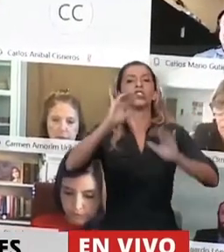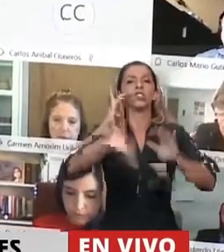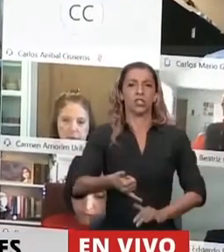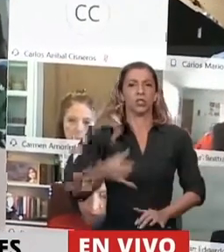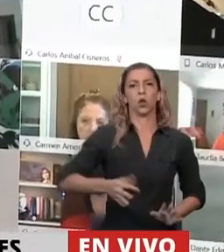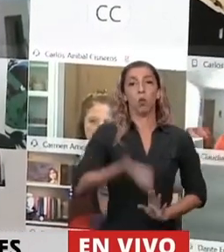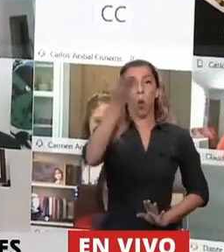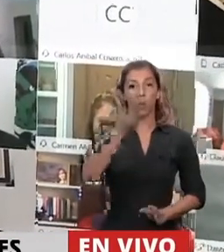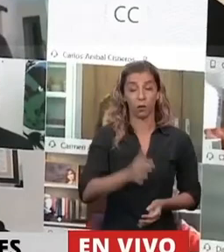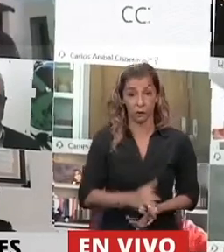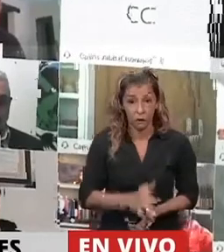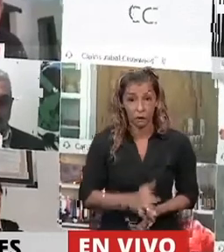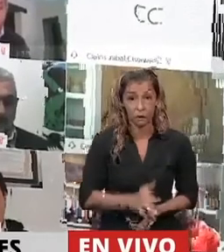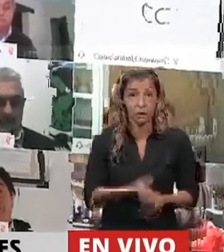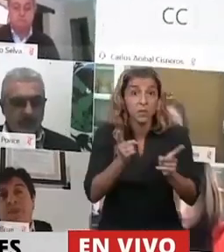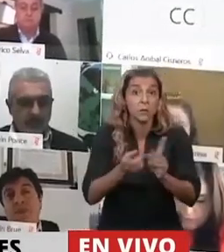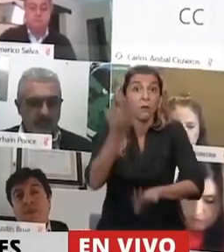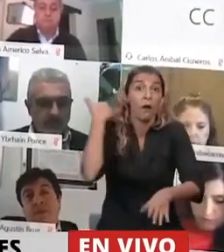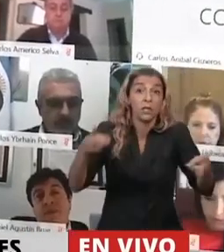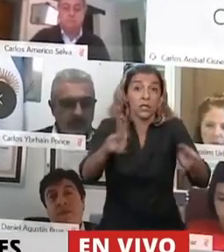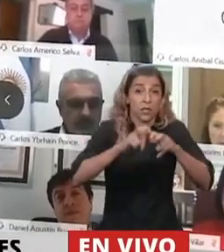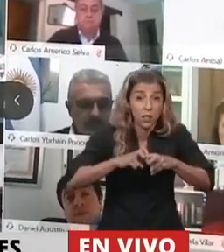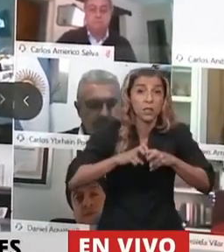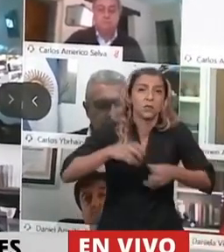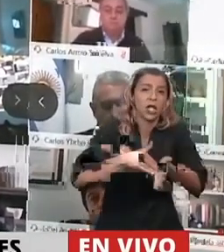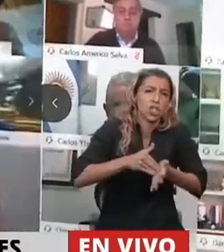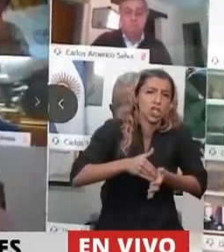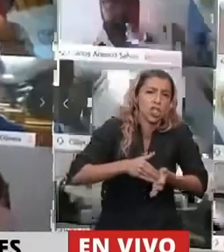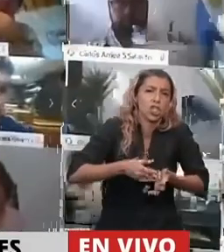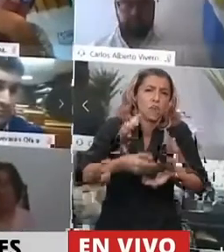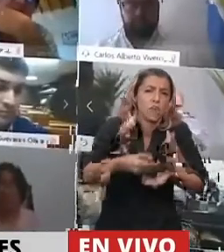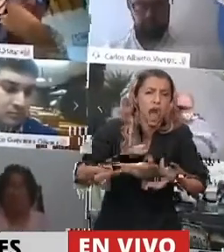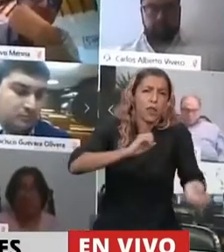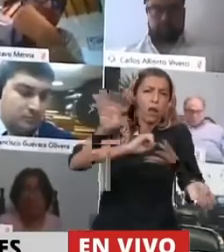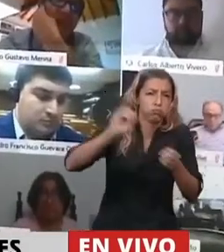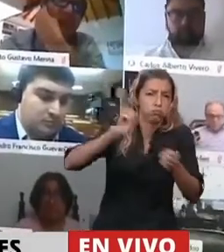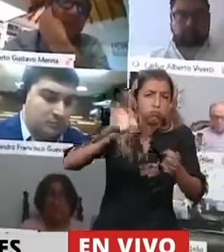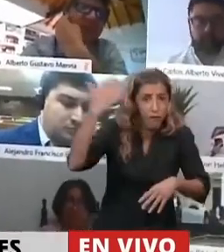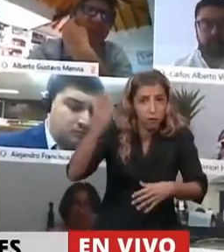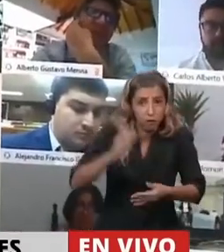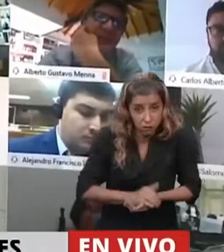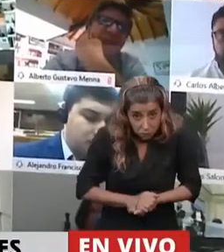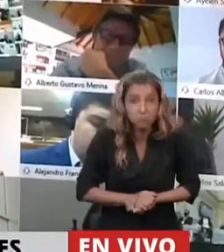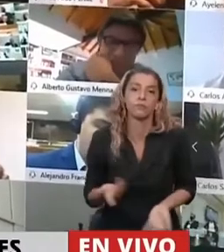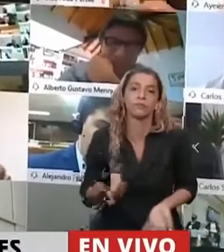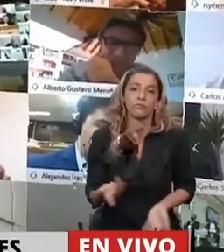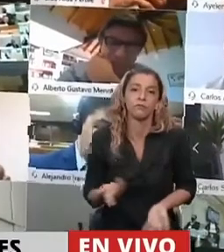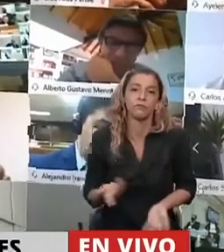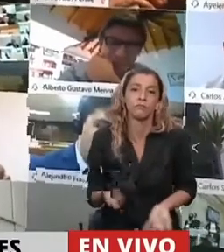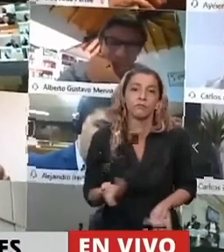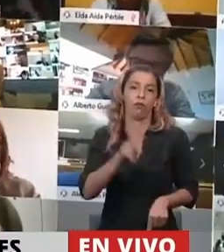que han fugado millones. Y lo dice el informe del Banco Central. Entonces, Presidente, yo quería plantear esta moción de privilegio